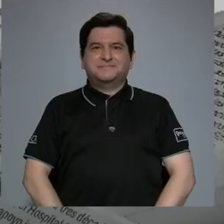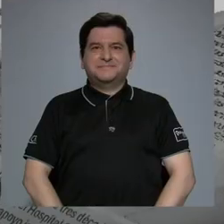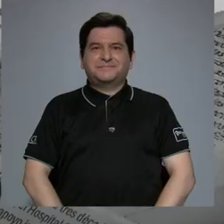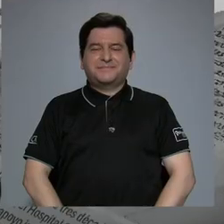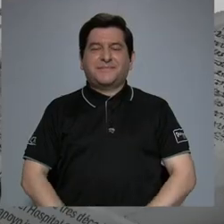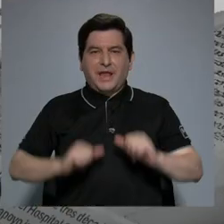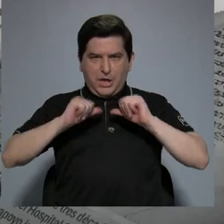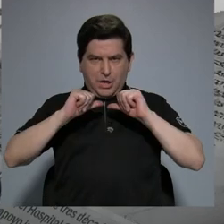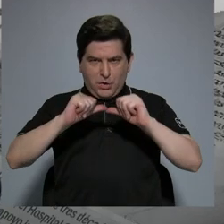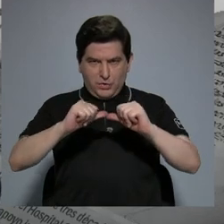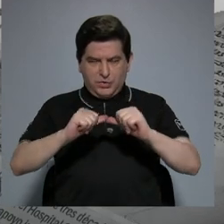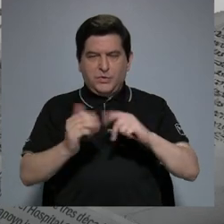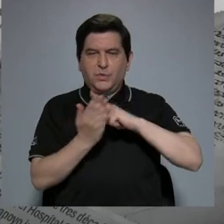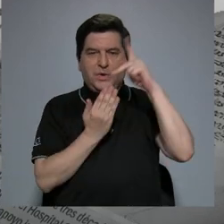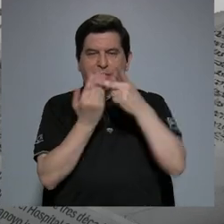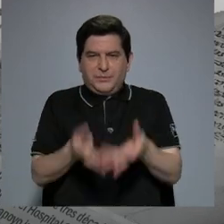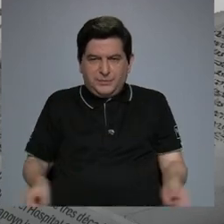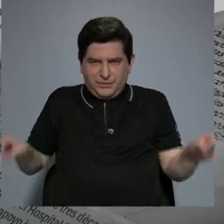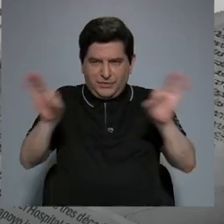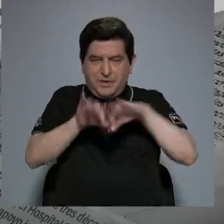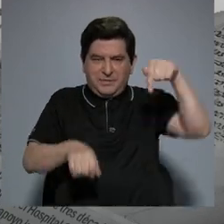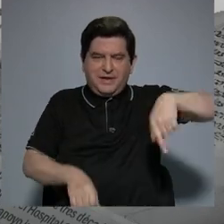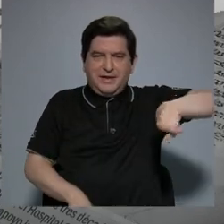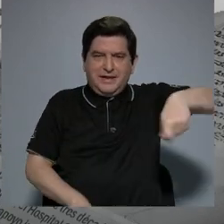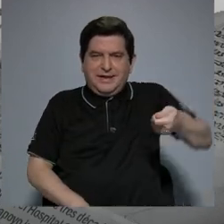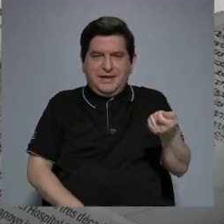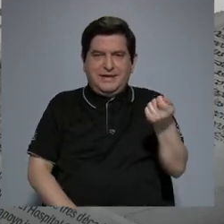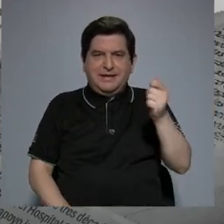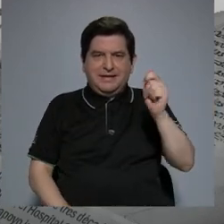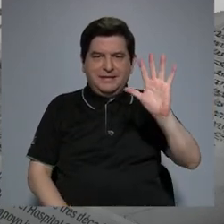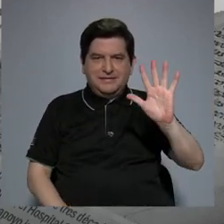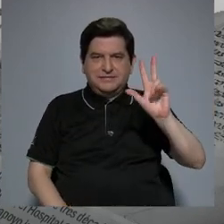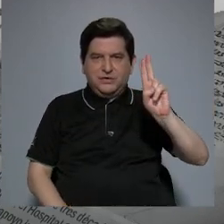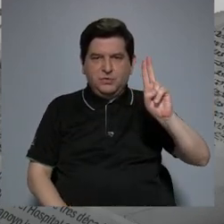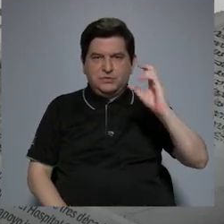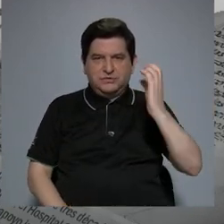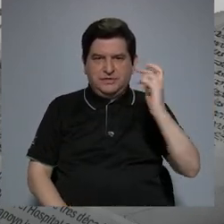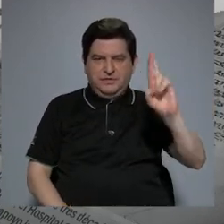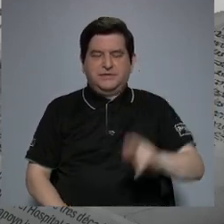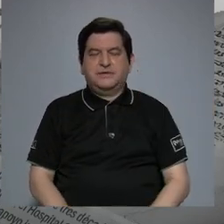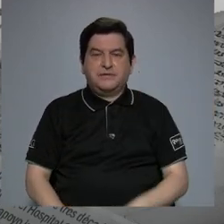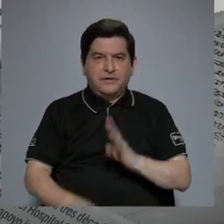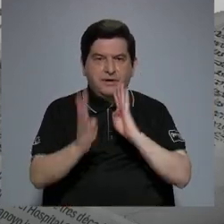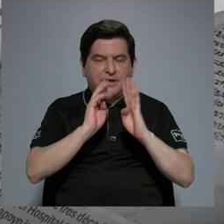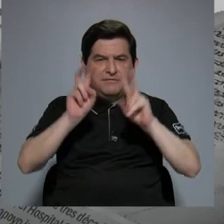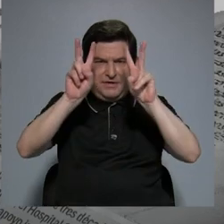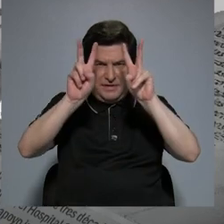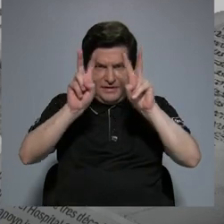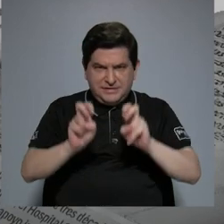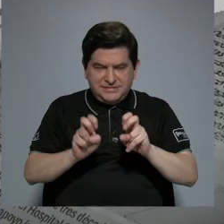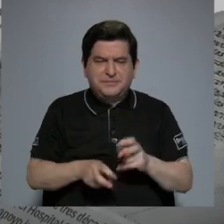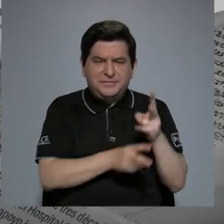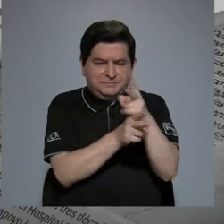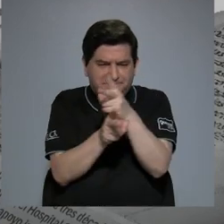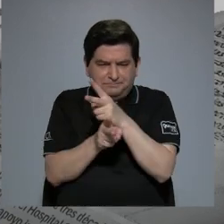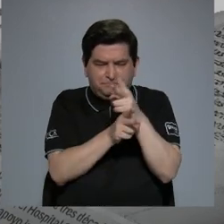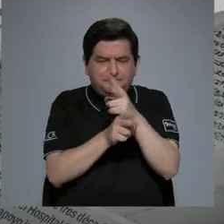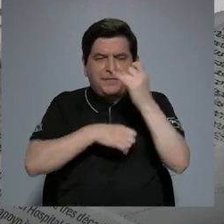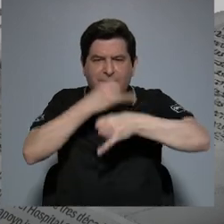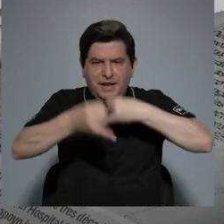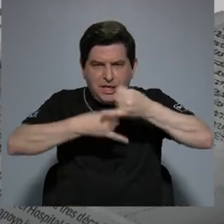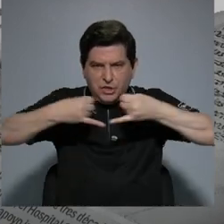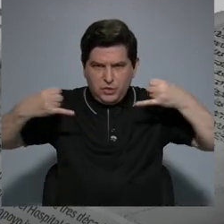Estamos de regreso con lo que importa aquí por Canal 15 UCR. Estamos conversando sobre las pruebas de monitoreo de